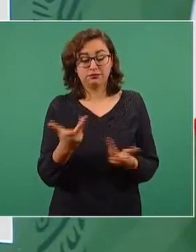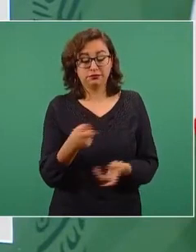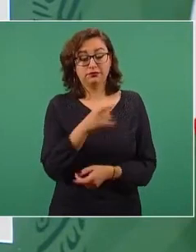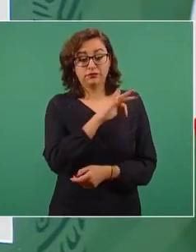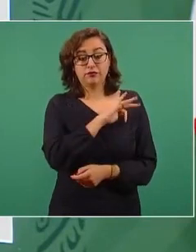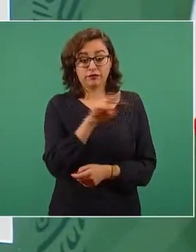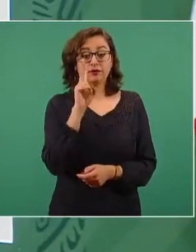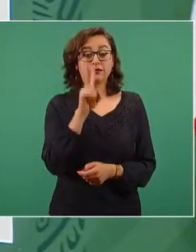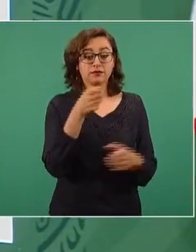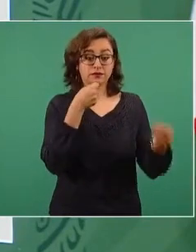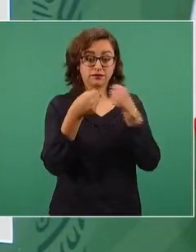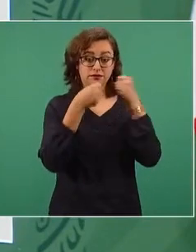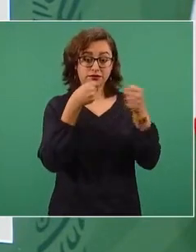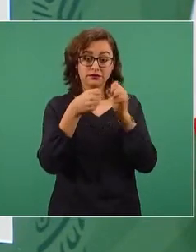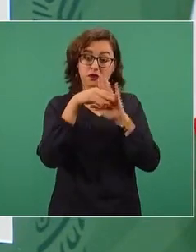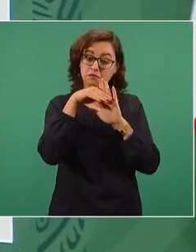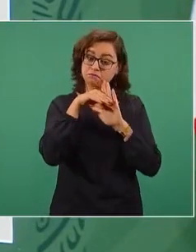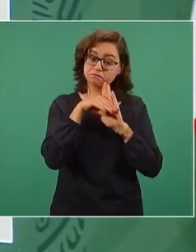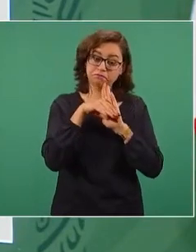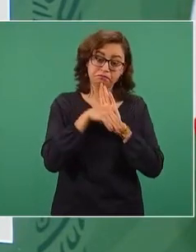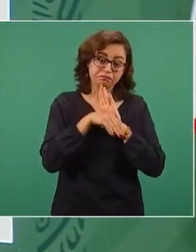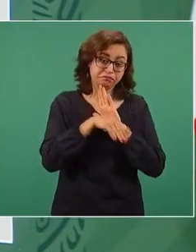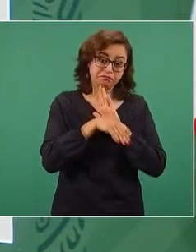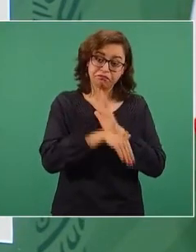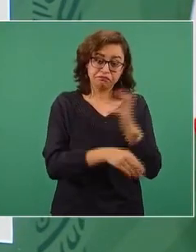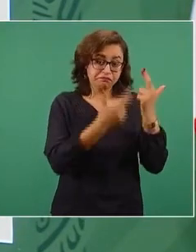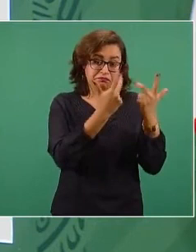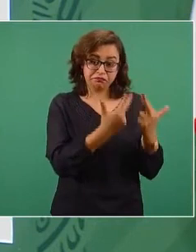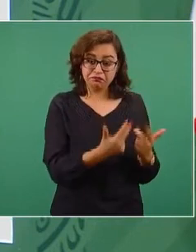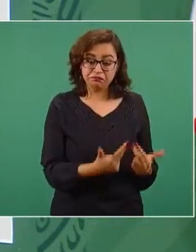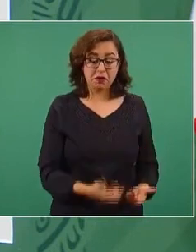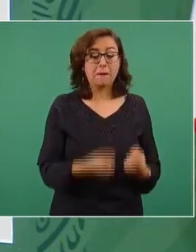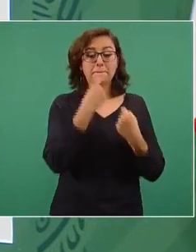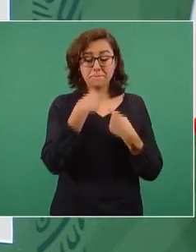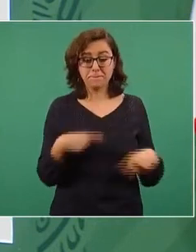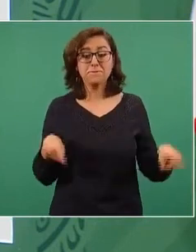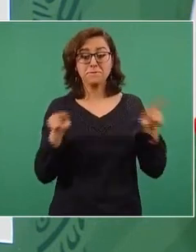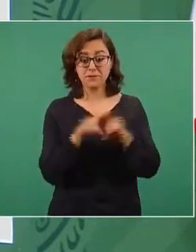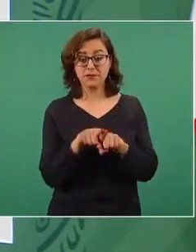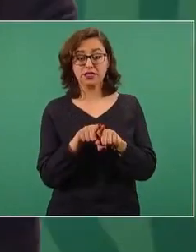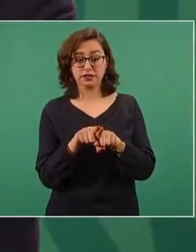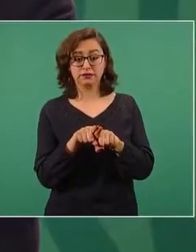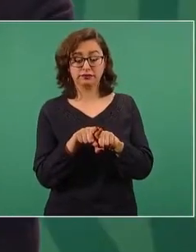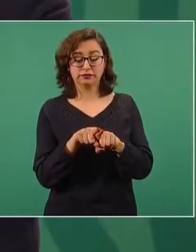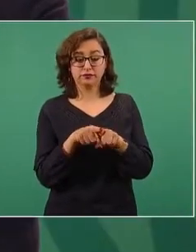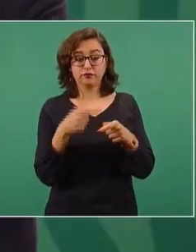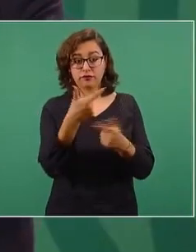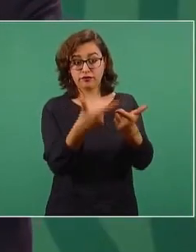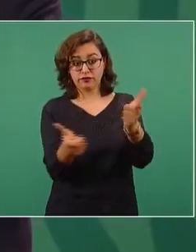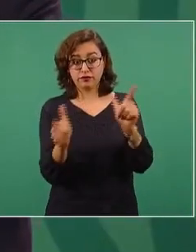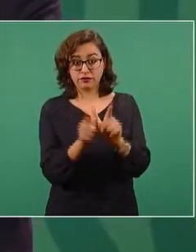de medios y también de un sector